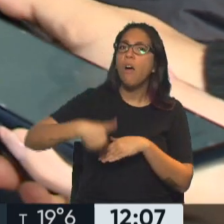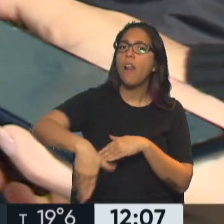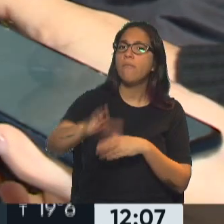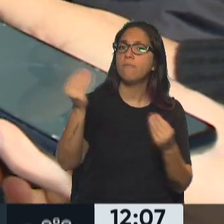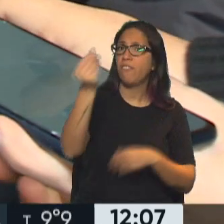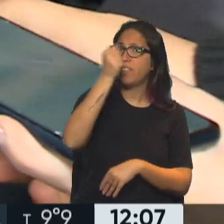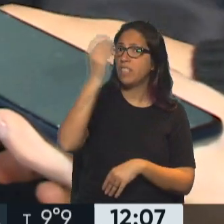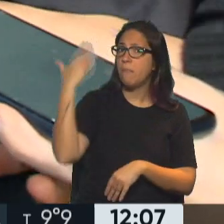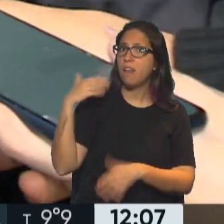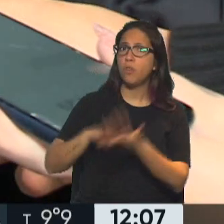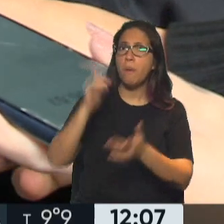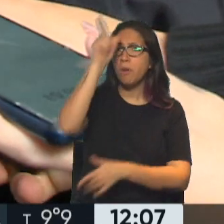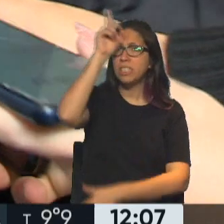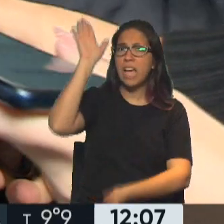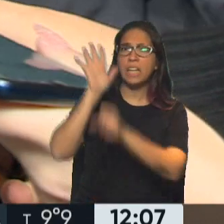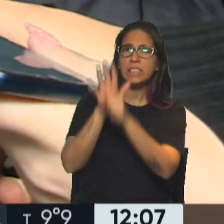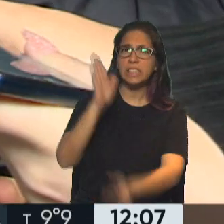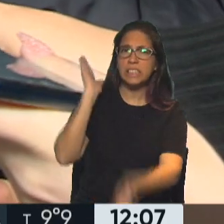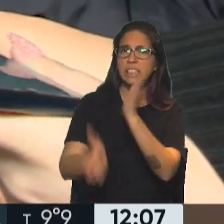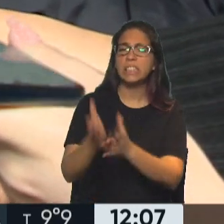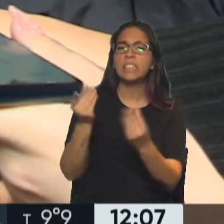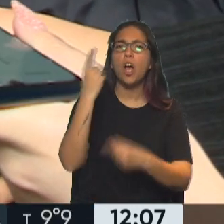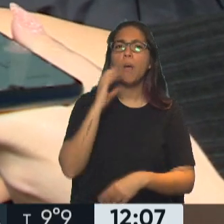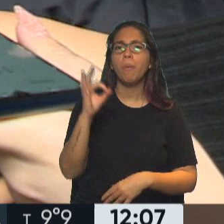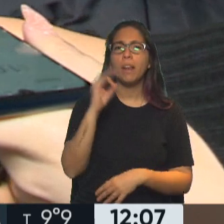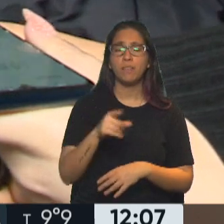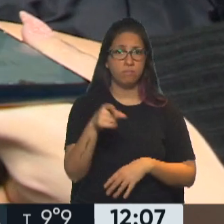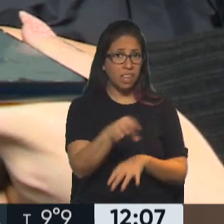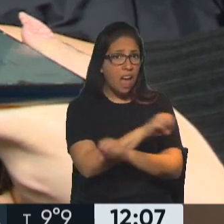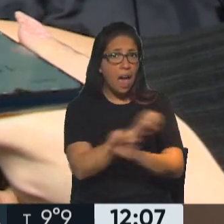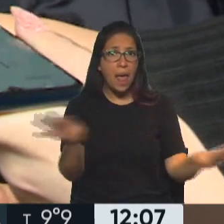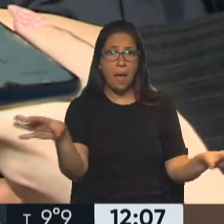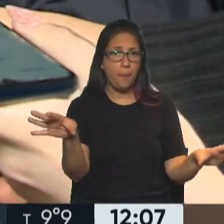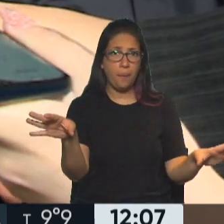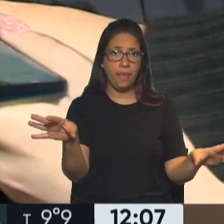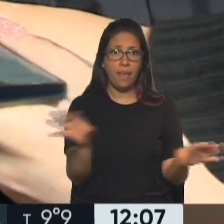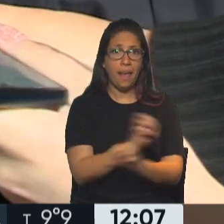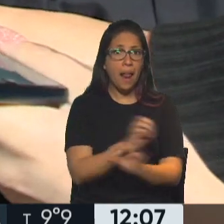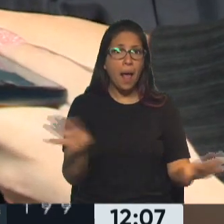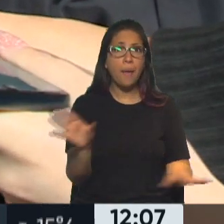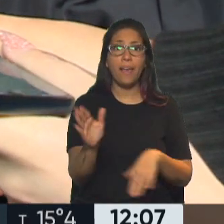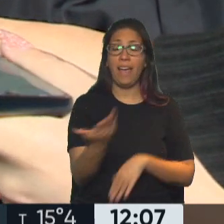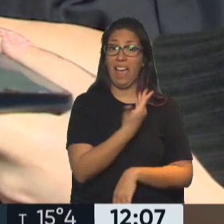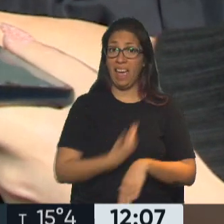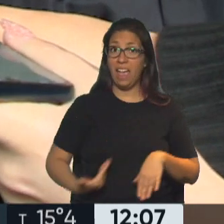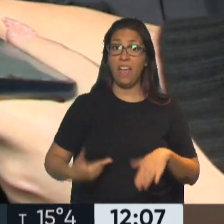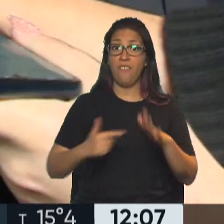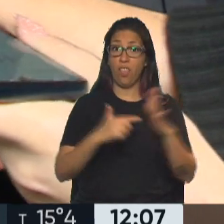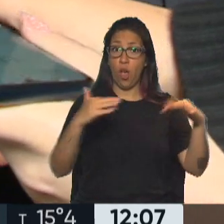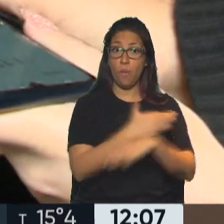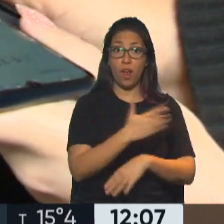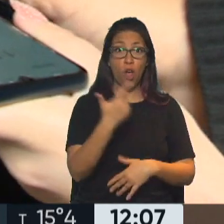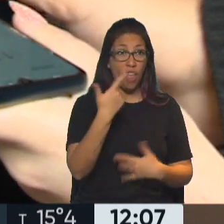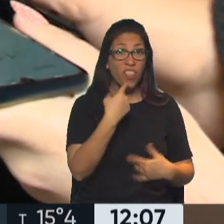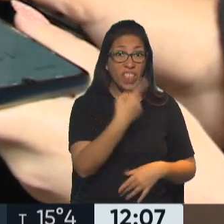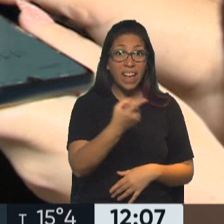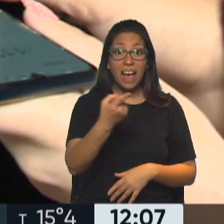semana con la represión policial? Bueno, esto realmente es muy grave, es inusitado. Que el jefe de gobierno invite a no